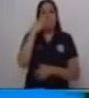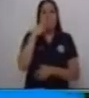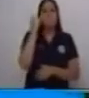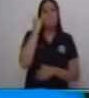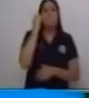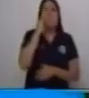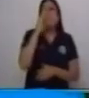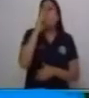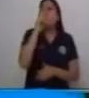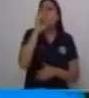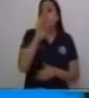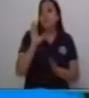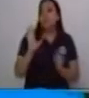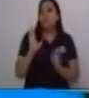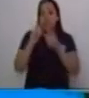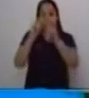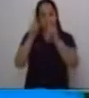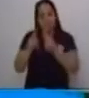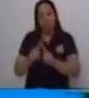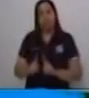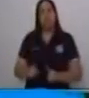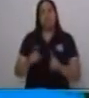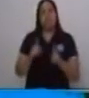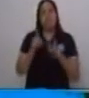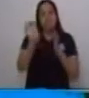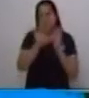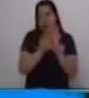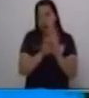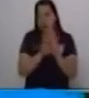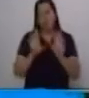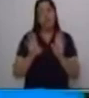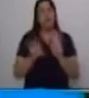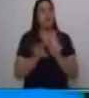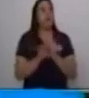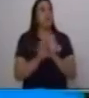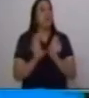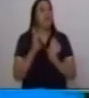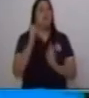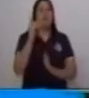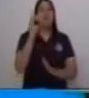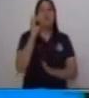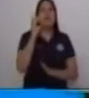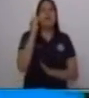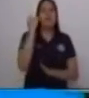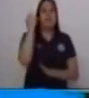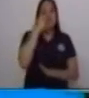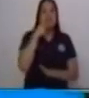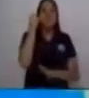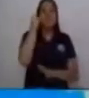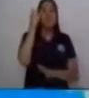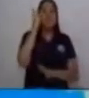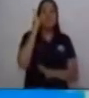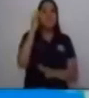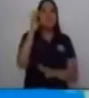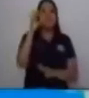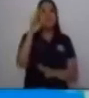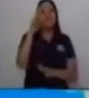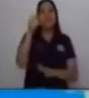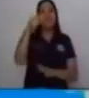encontrar varios ejemplos en nuestra lectura. Las desiderativas su palabra clave va a ser